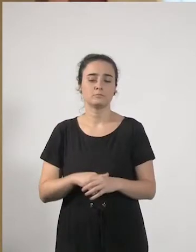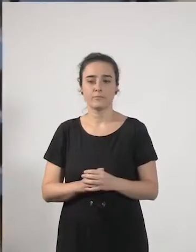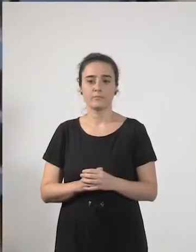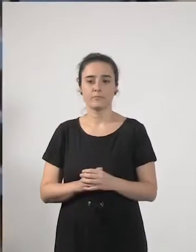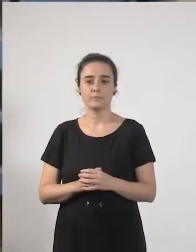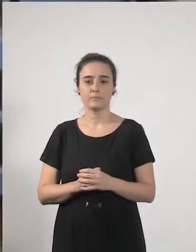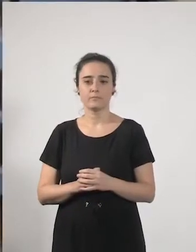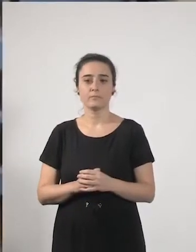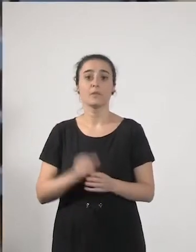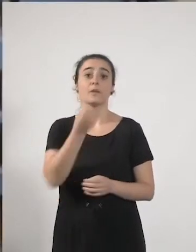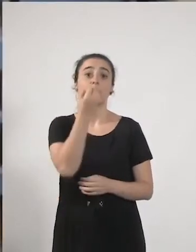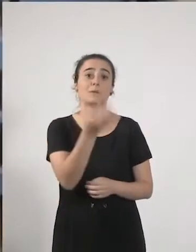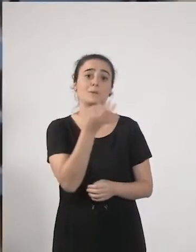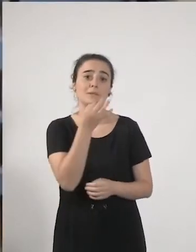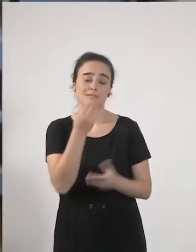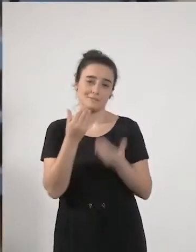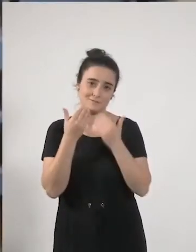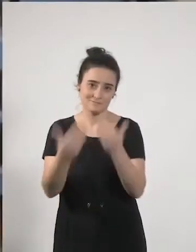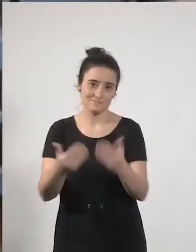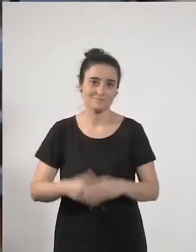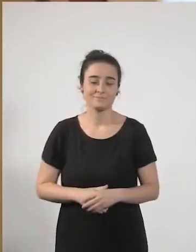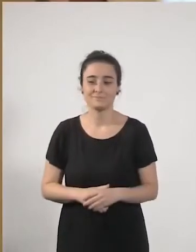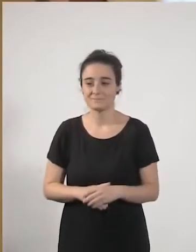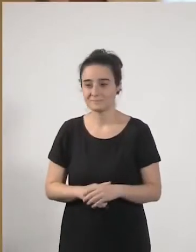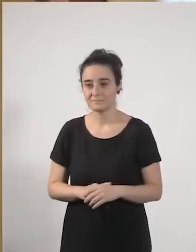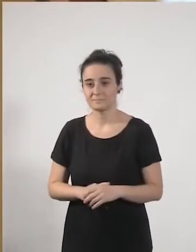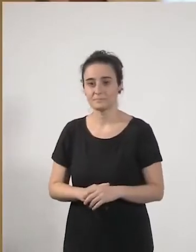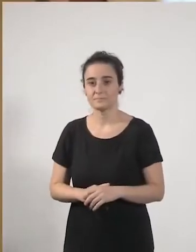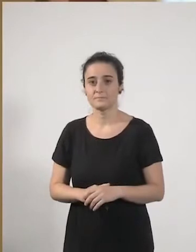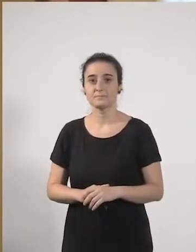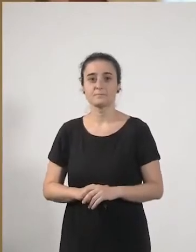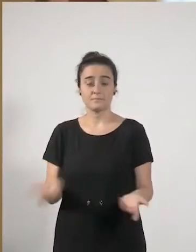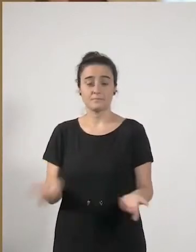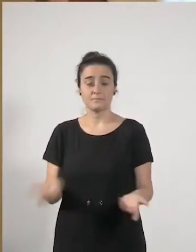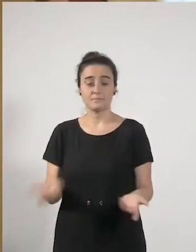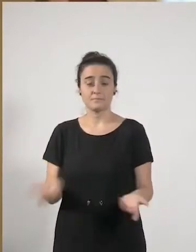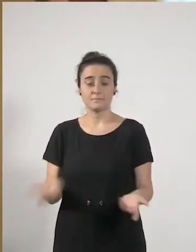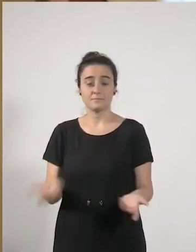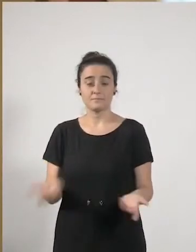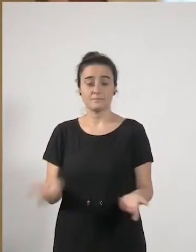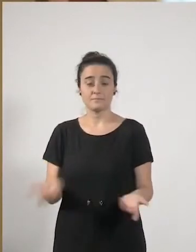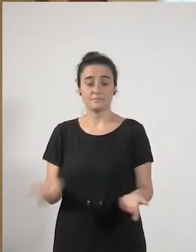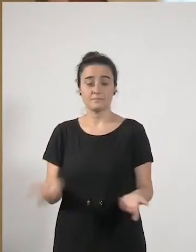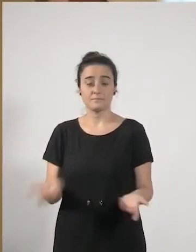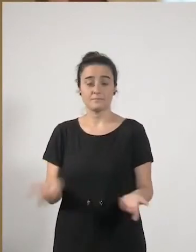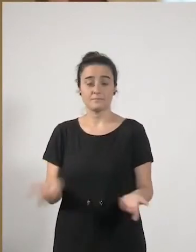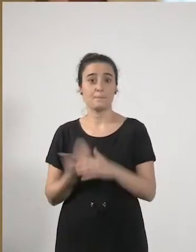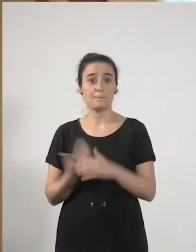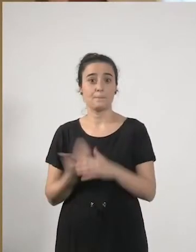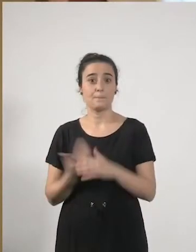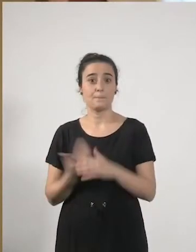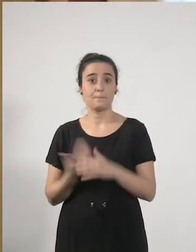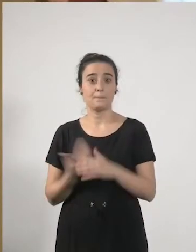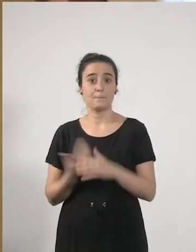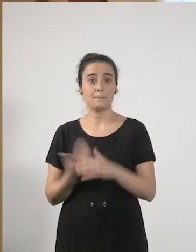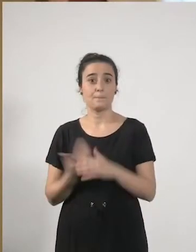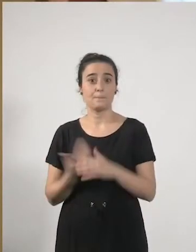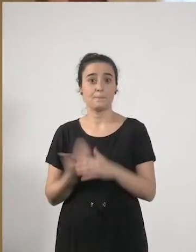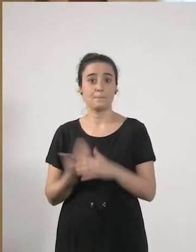...Rapzaldeón y Tadeskerri Casco. Vamos, si os parece, con